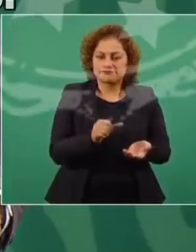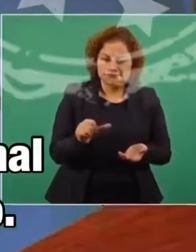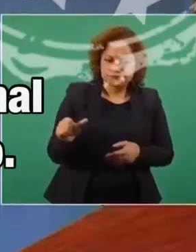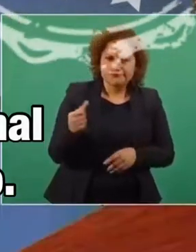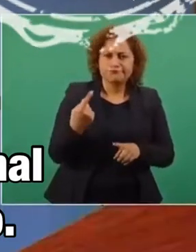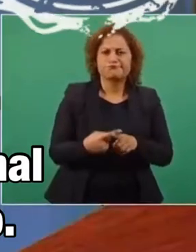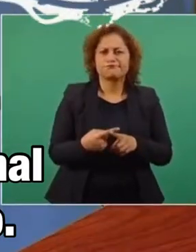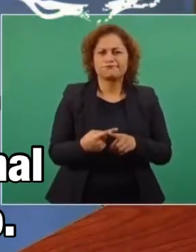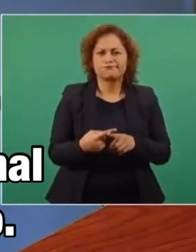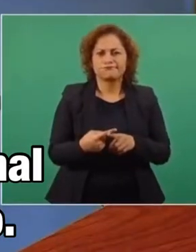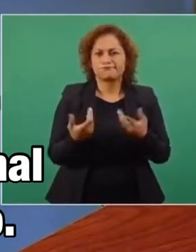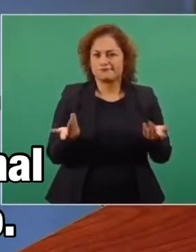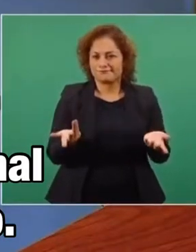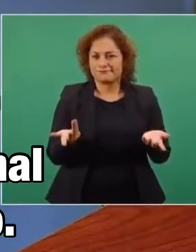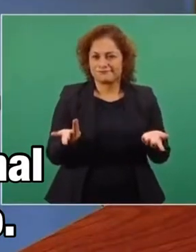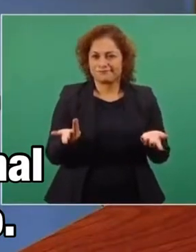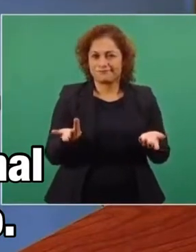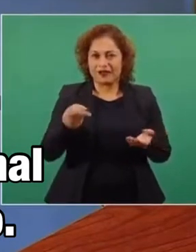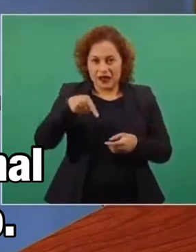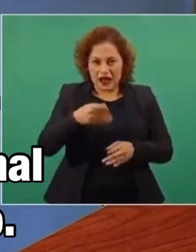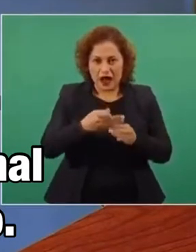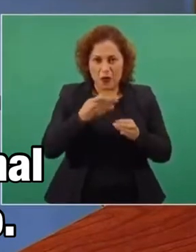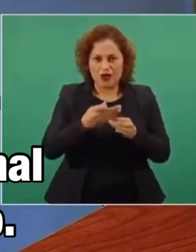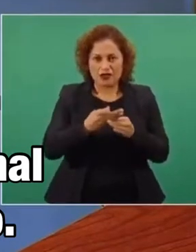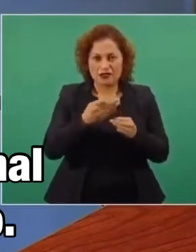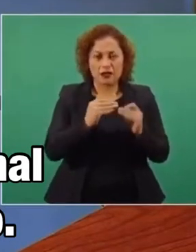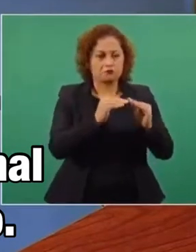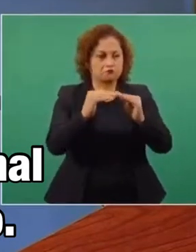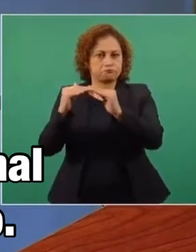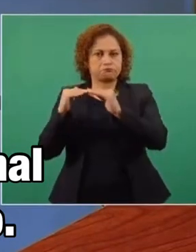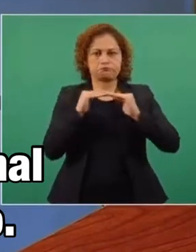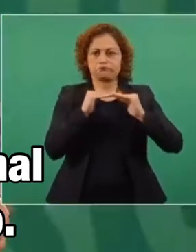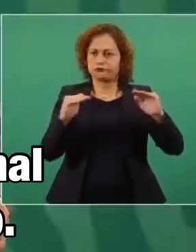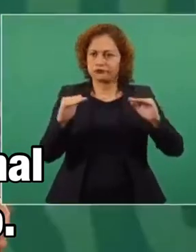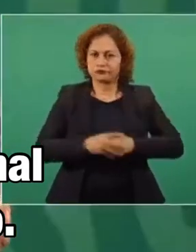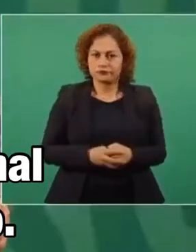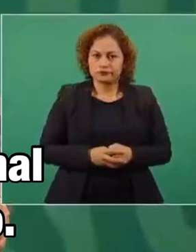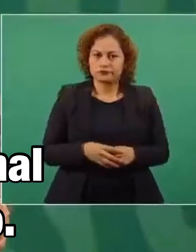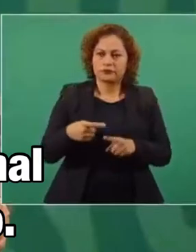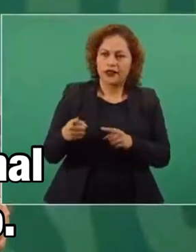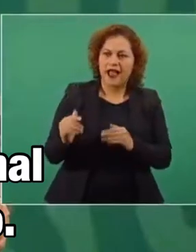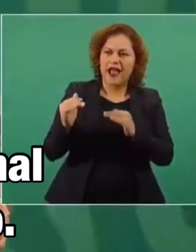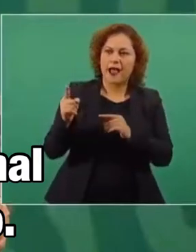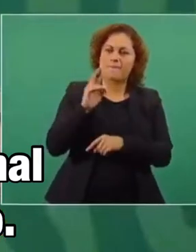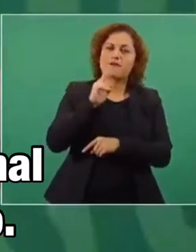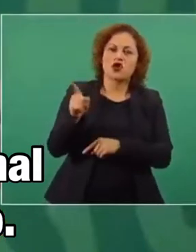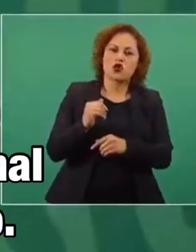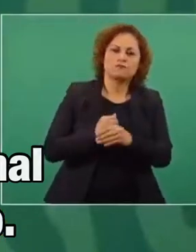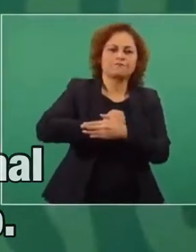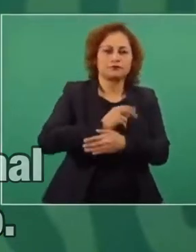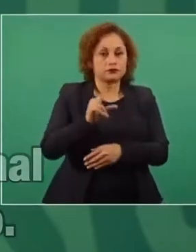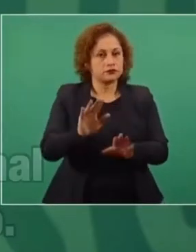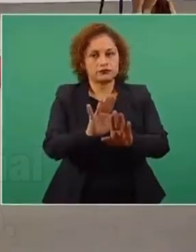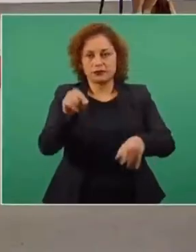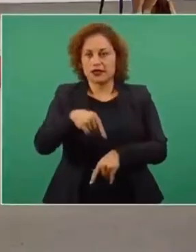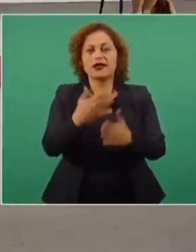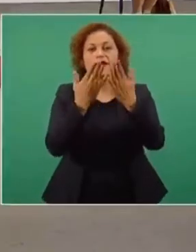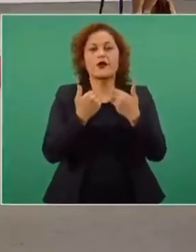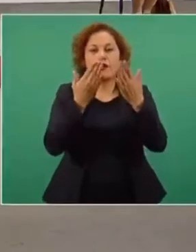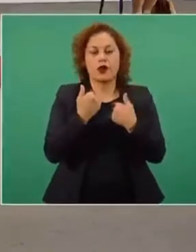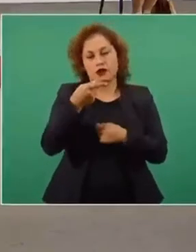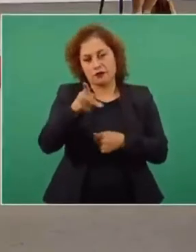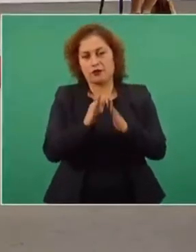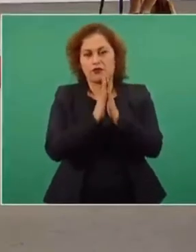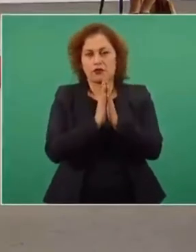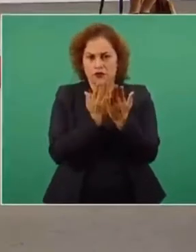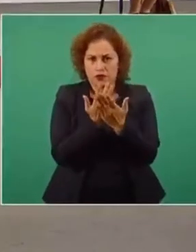Aquí hay igualdad, no hay privilegios. Entonces, es cosa de esperarnos,